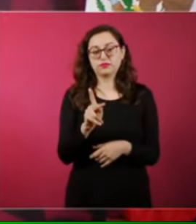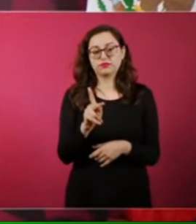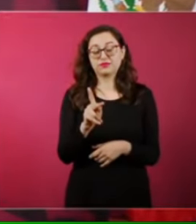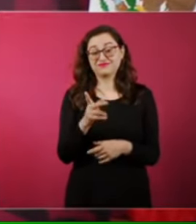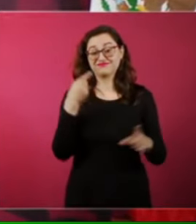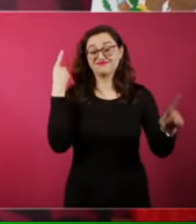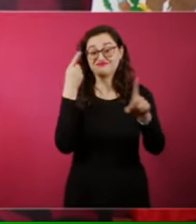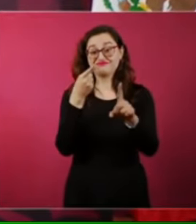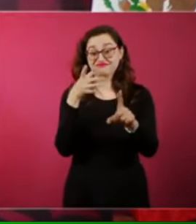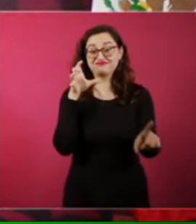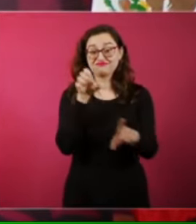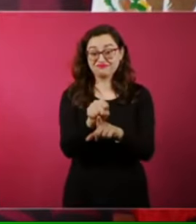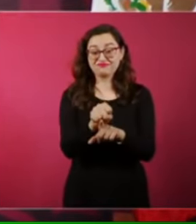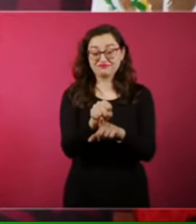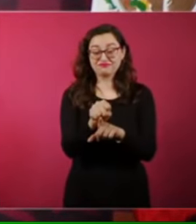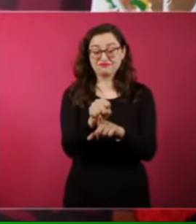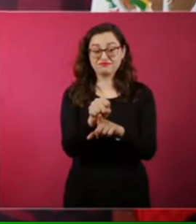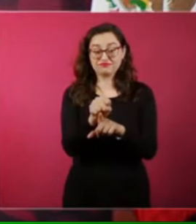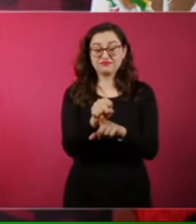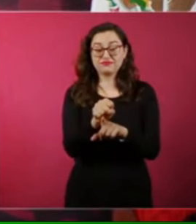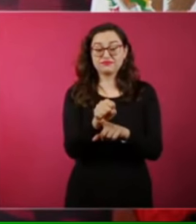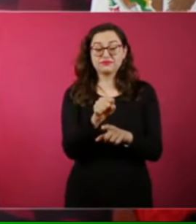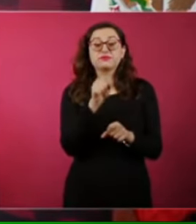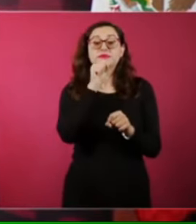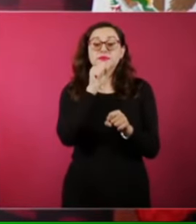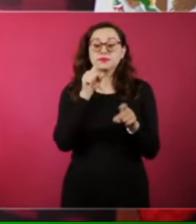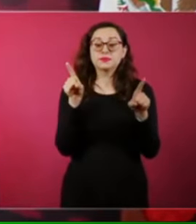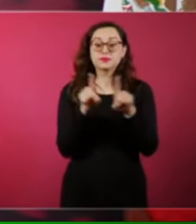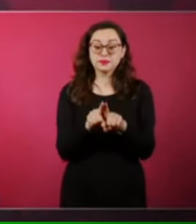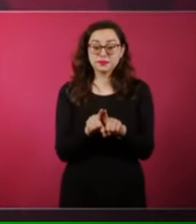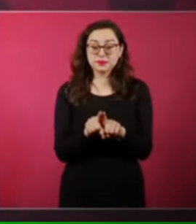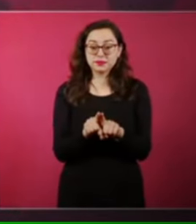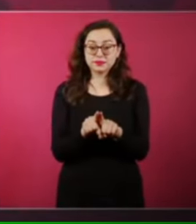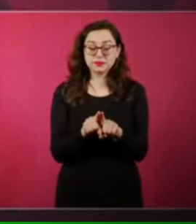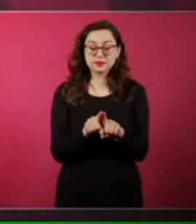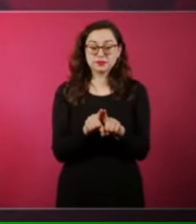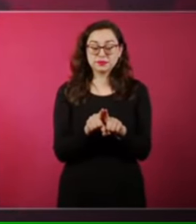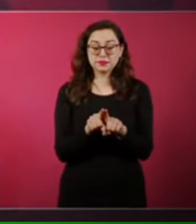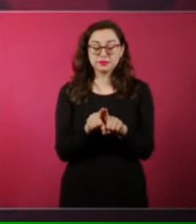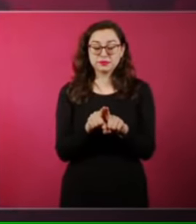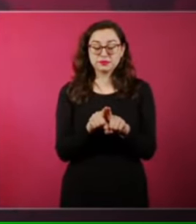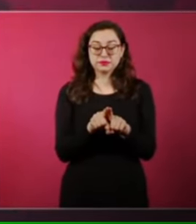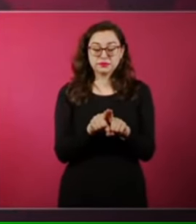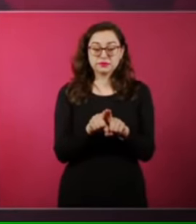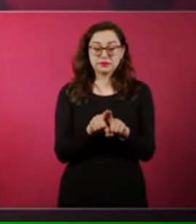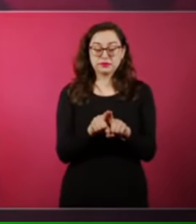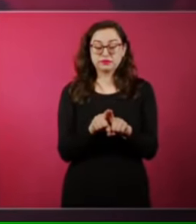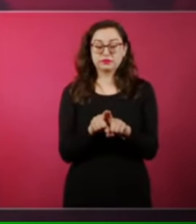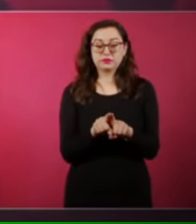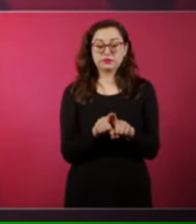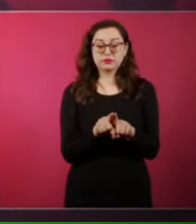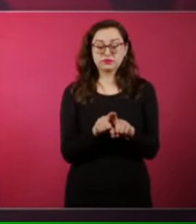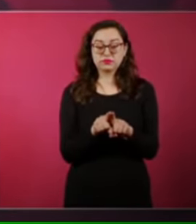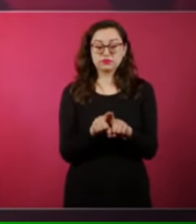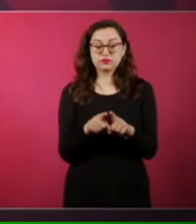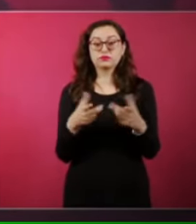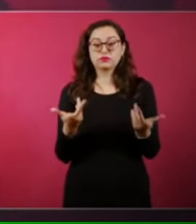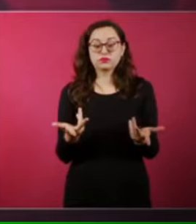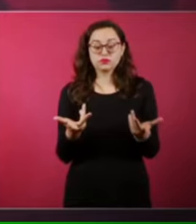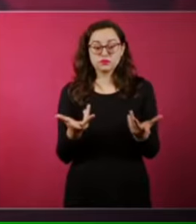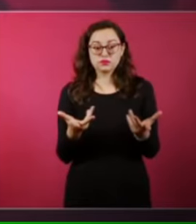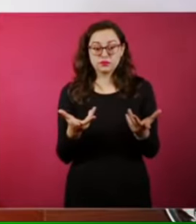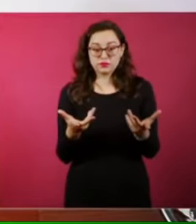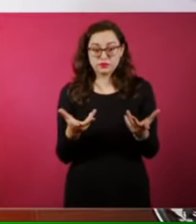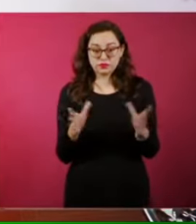logramos eso. Y estamos también, y le pido a los de la comunidad